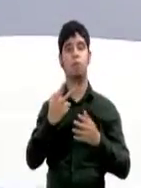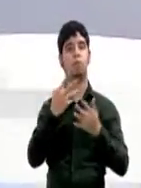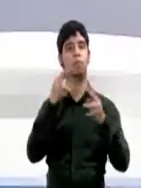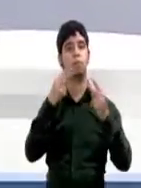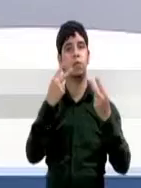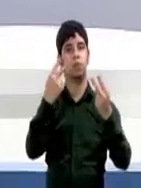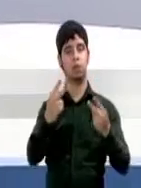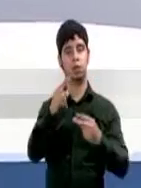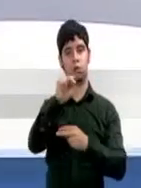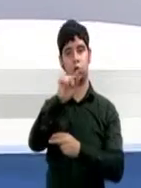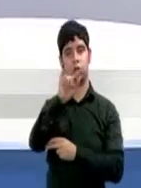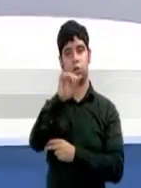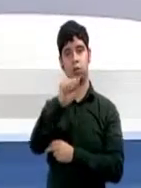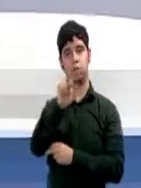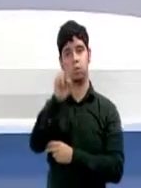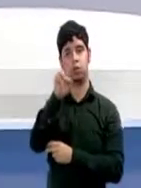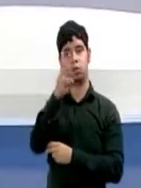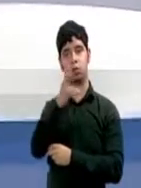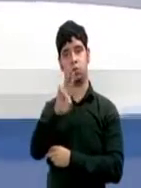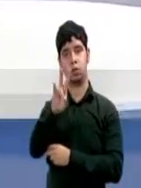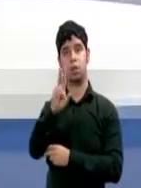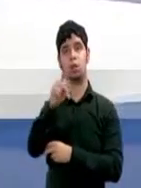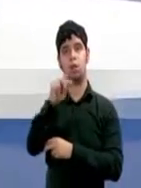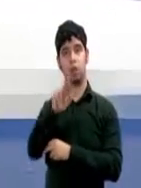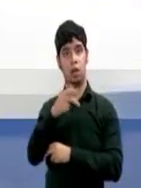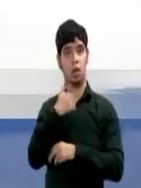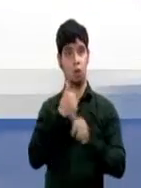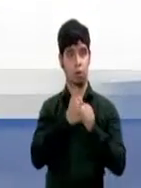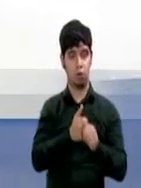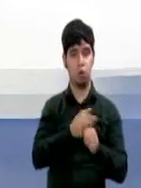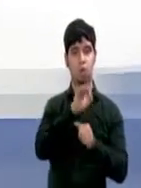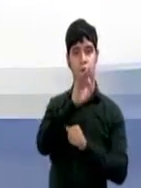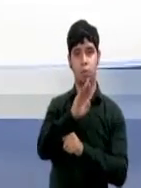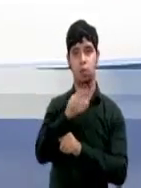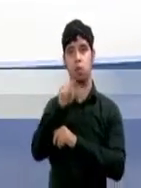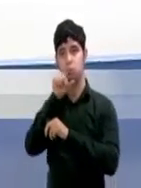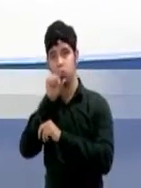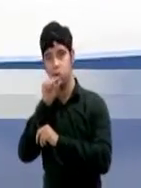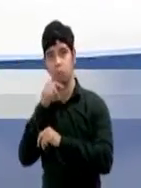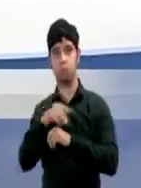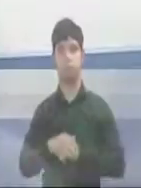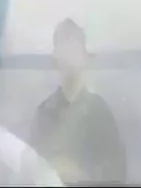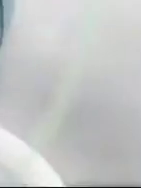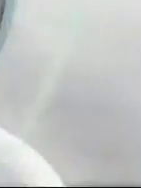noticias247.pr y síganos en nuestras redes en Facebook y Twitter.